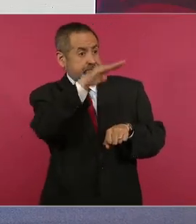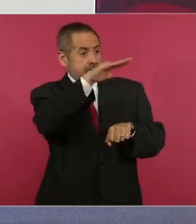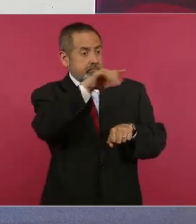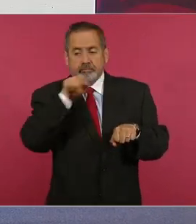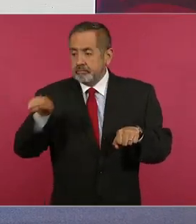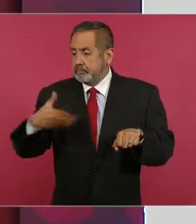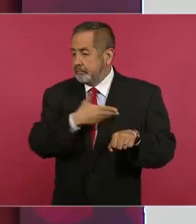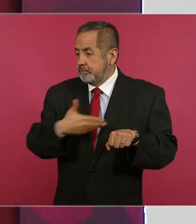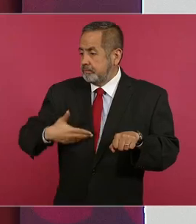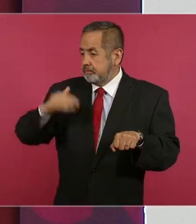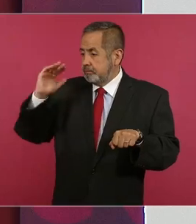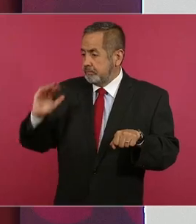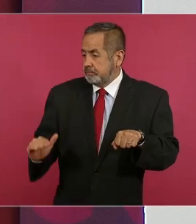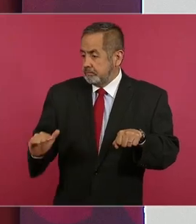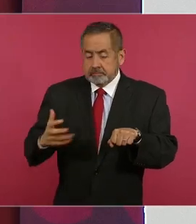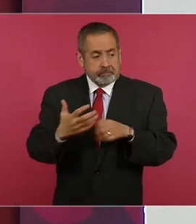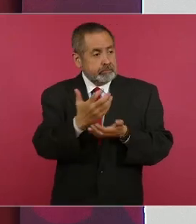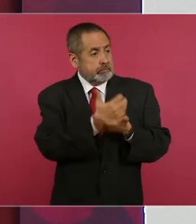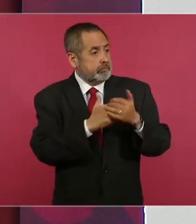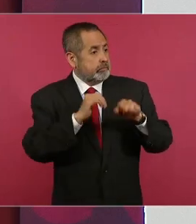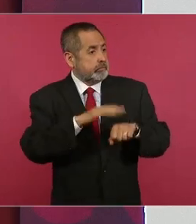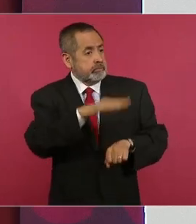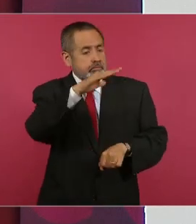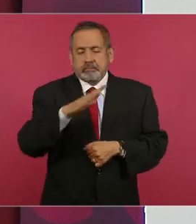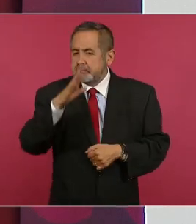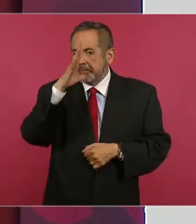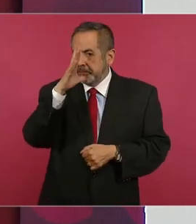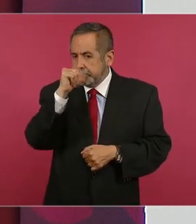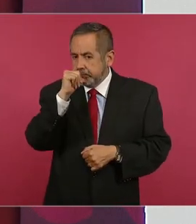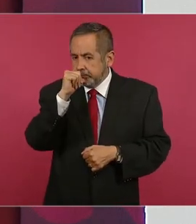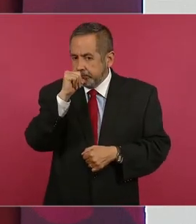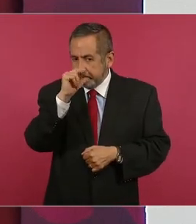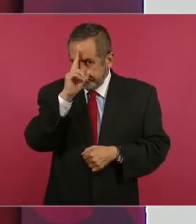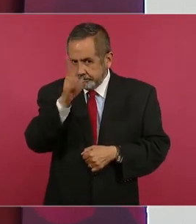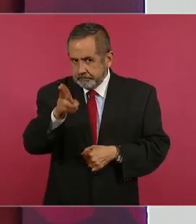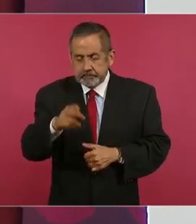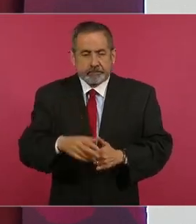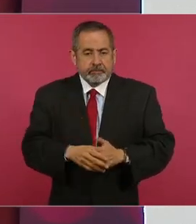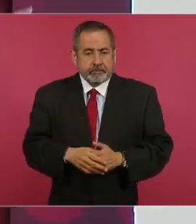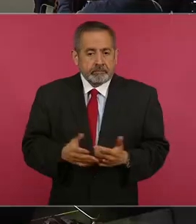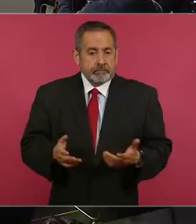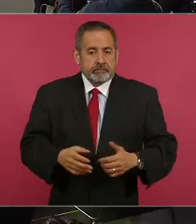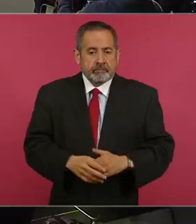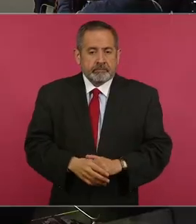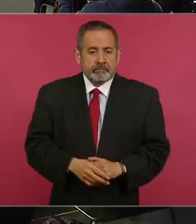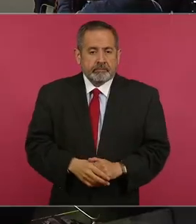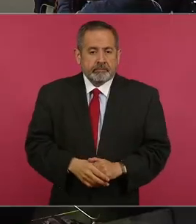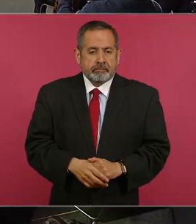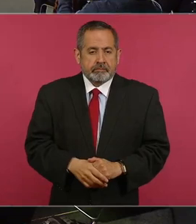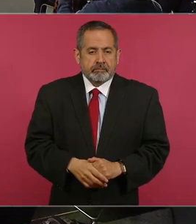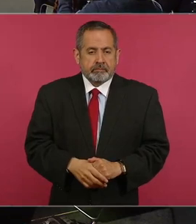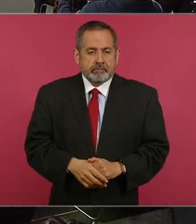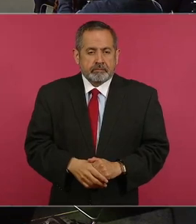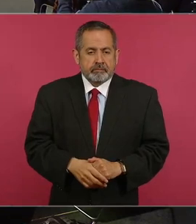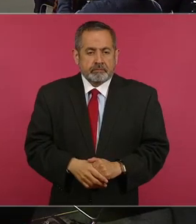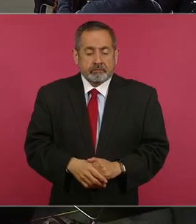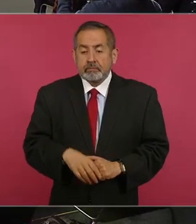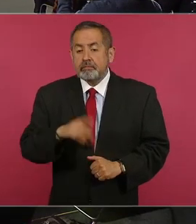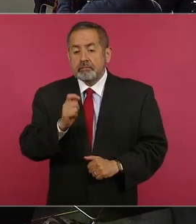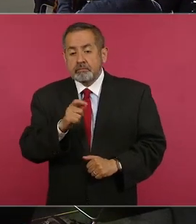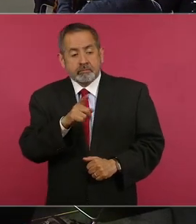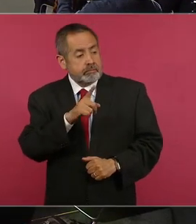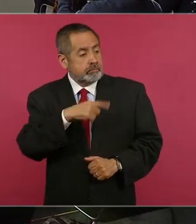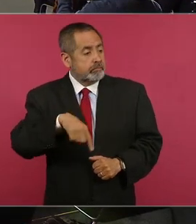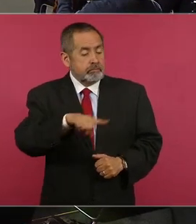presidente de la república en el presupuesto correspondiente. Nada más que los que ganen más,